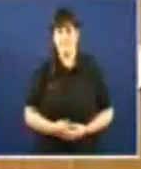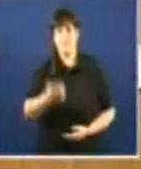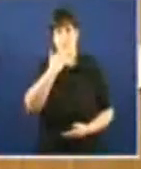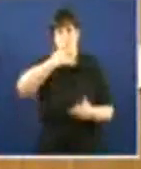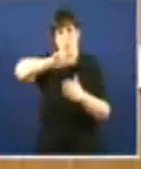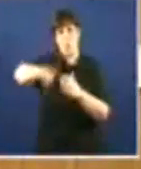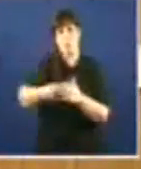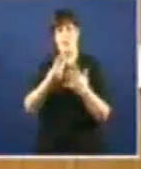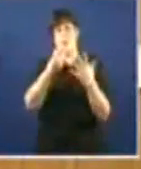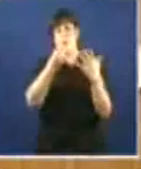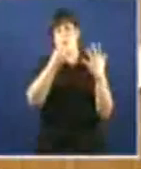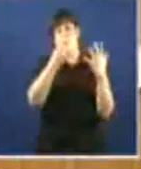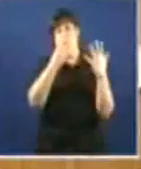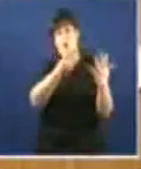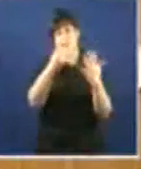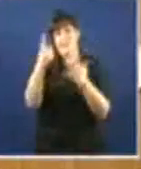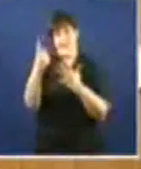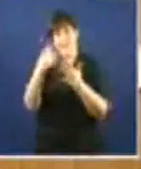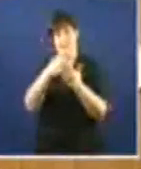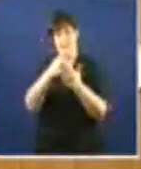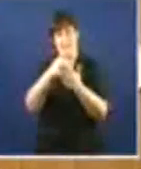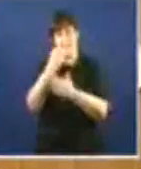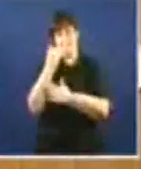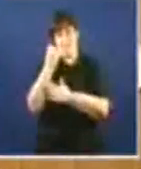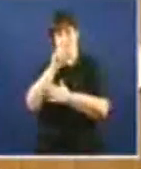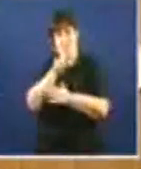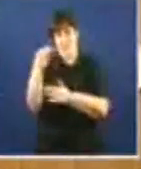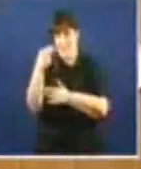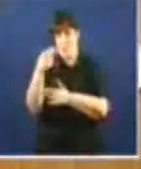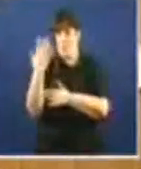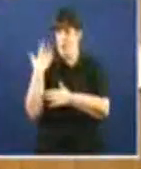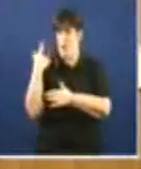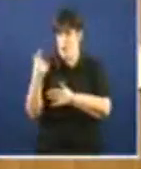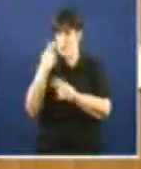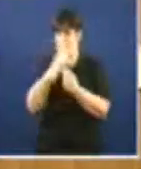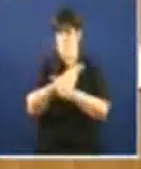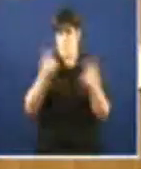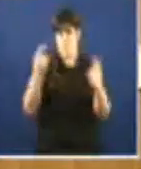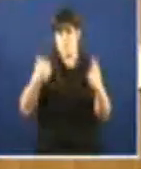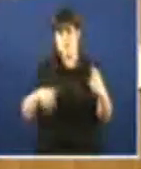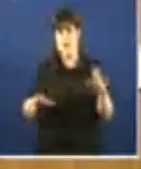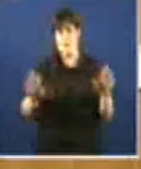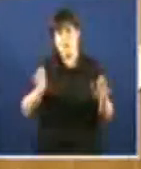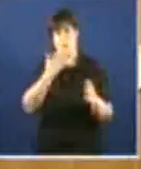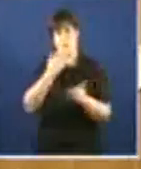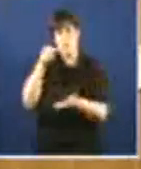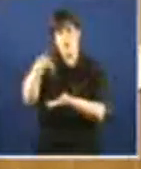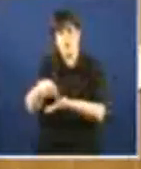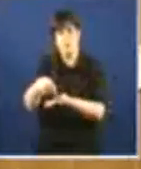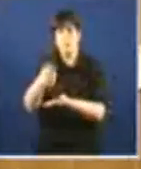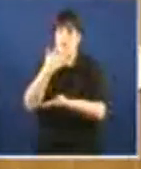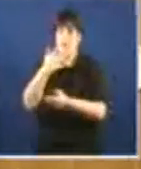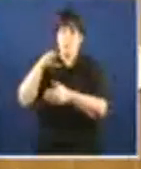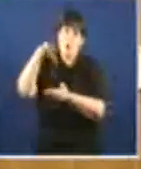millóns de euros publicado onte no Doga, e que en cambio non se lle pode exigir que construa os catro gaseiros aquí, e os